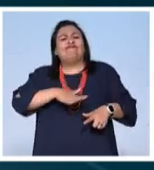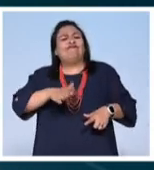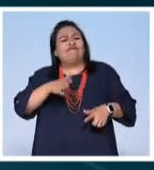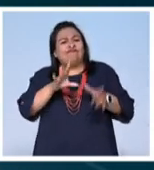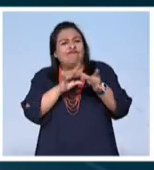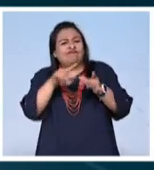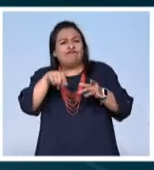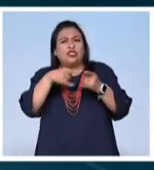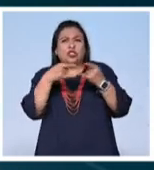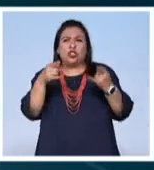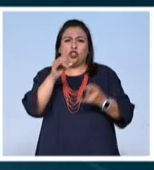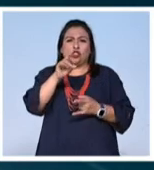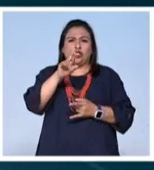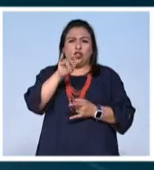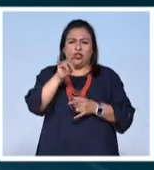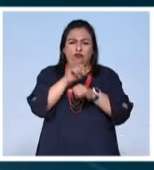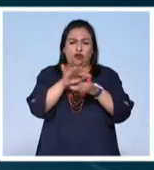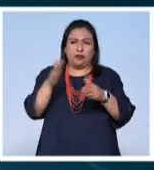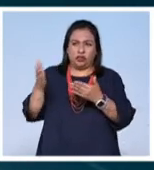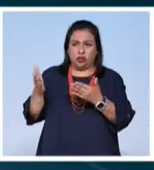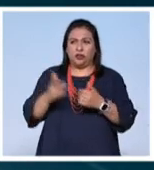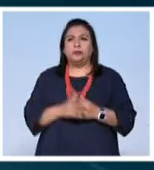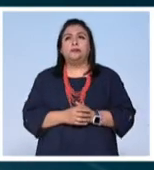historia. Oscar Cortés tiene los detalles.